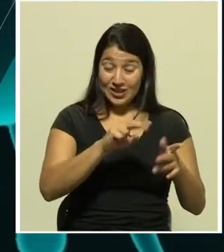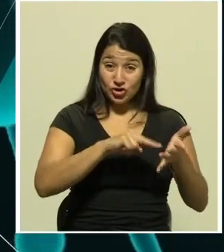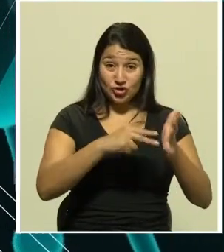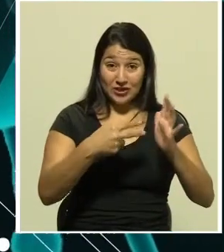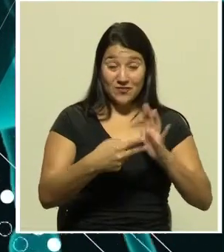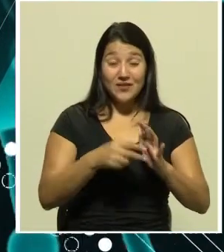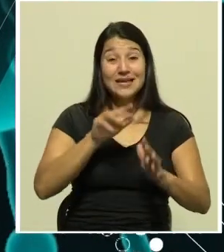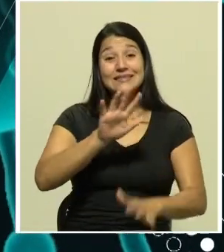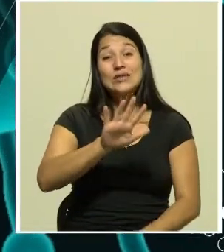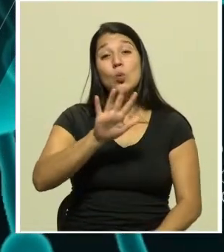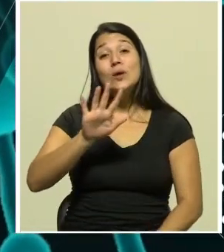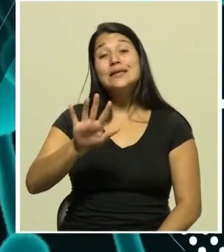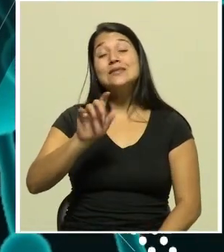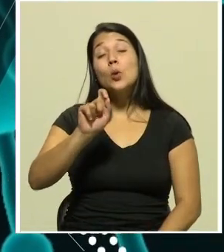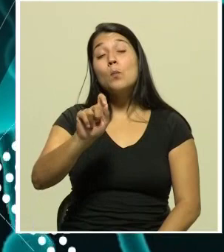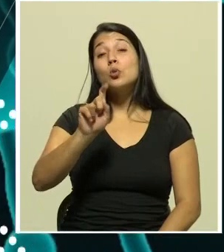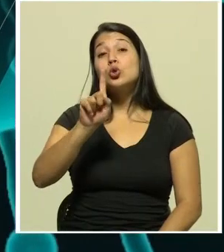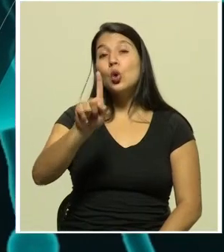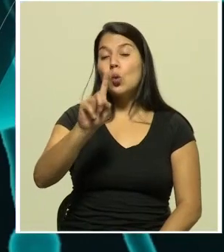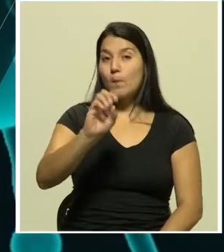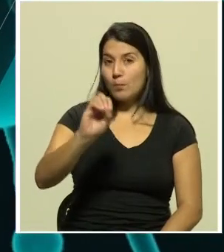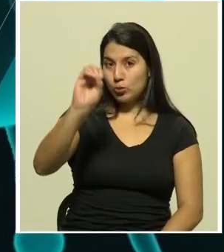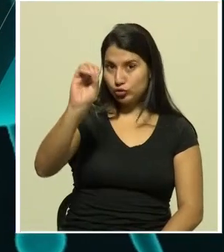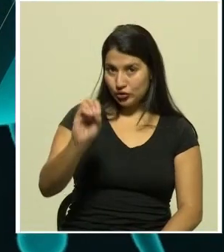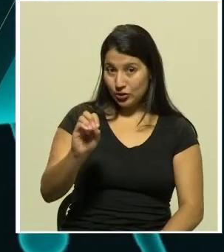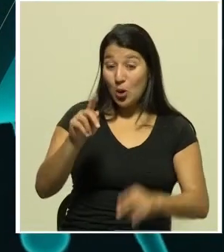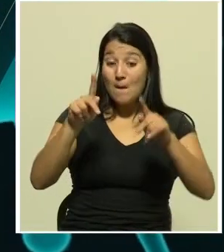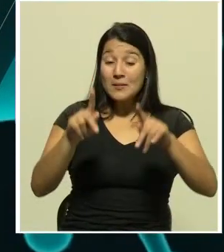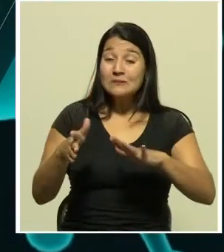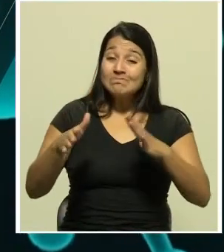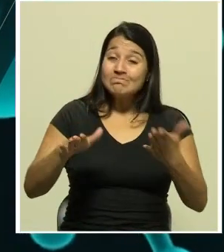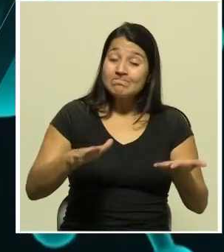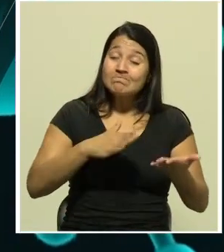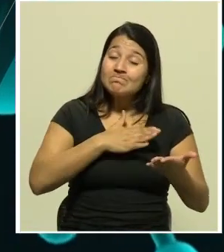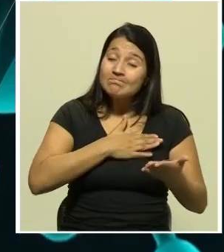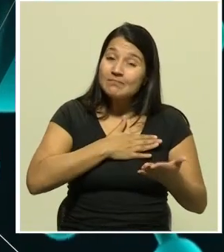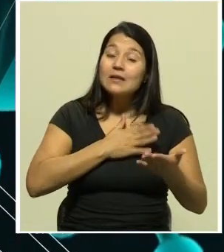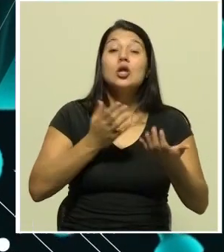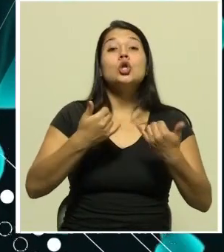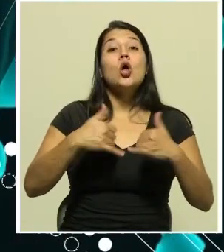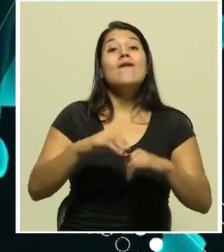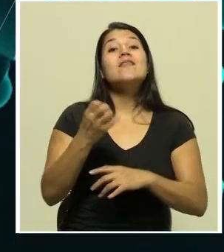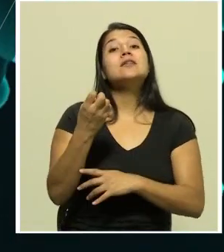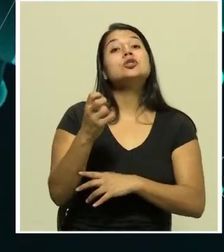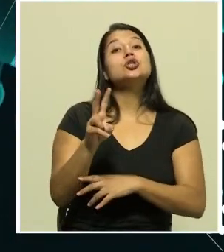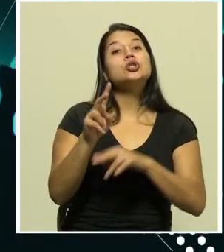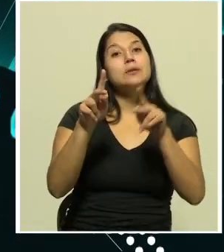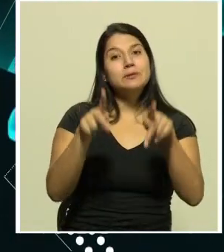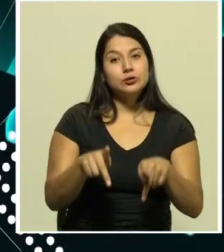el 55.1%. Y fallecidos a la fecha hay 12 personas.